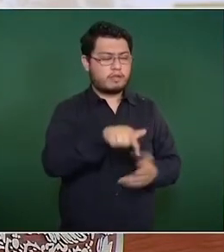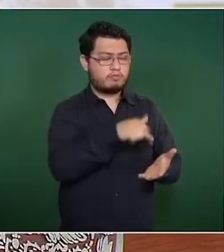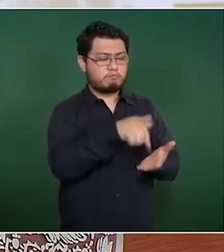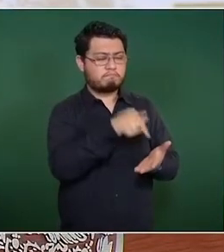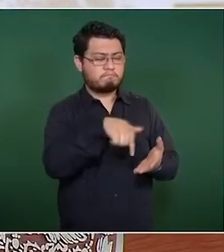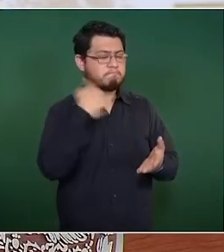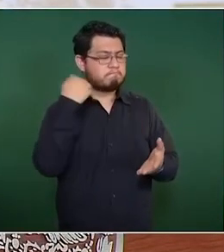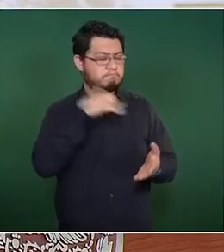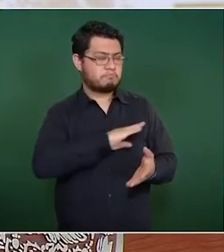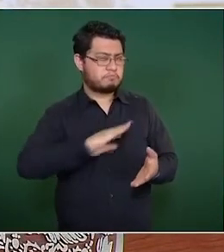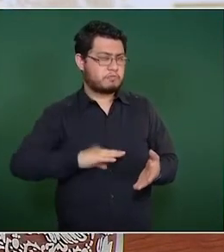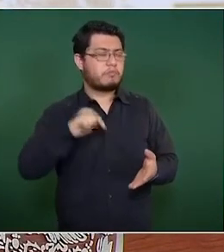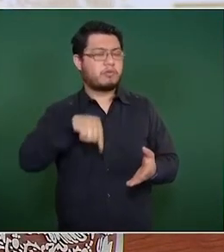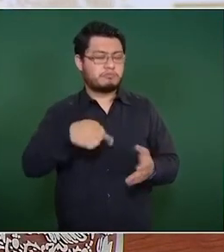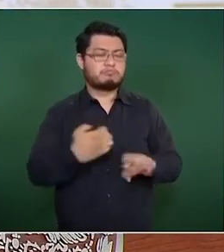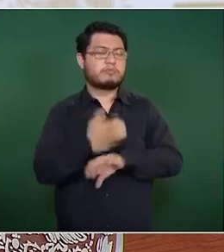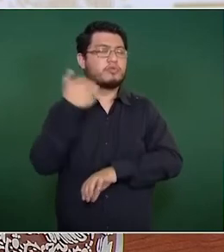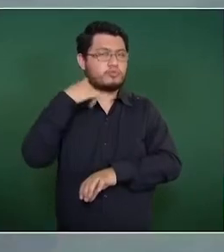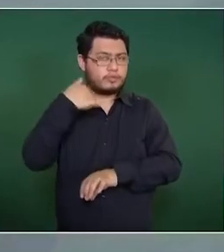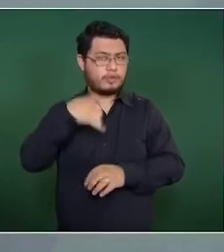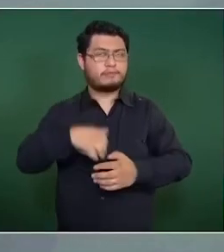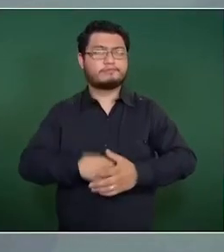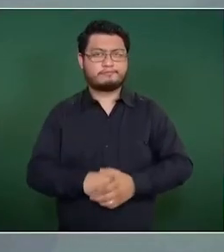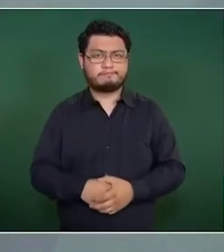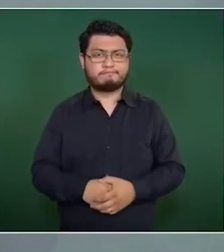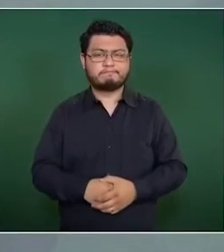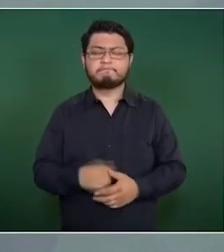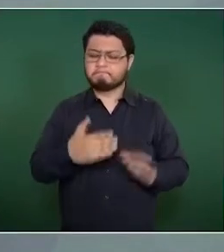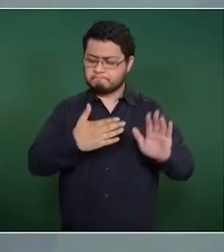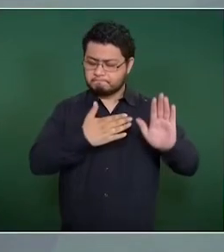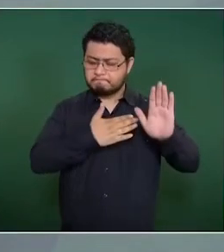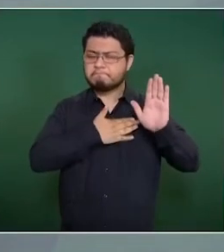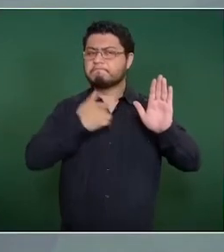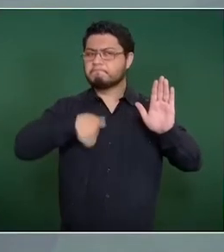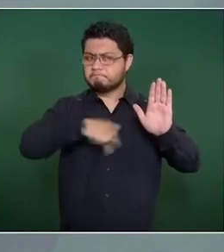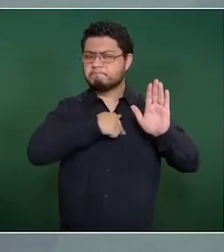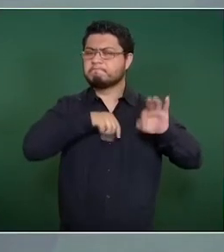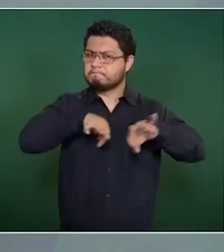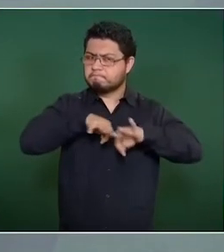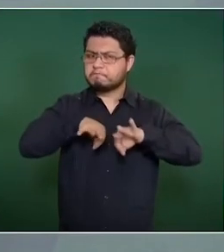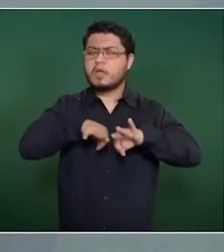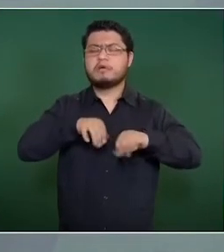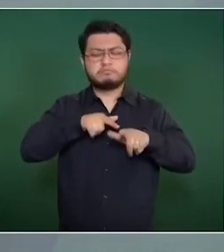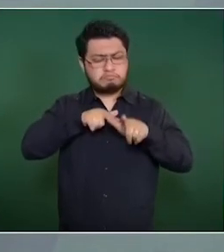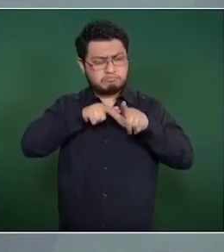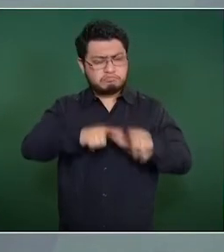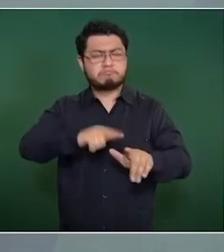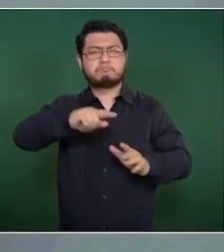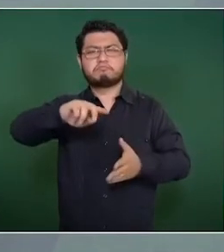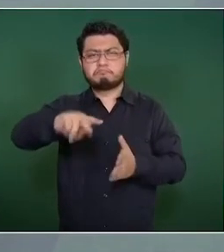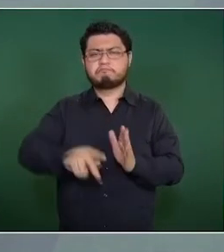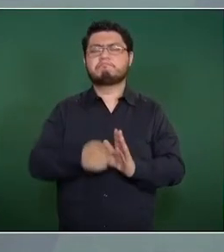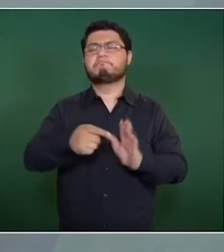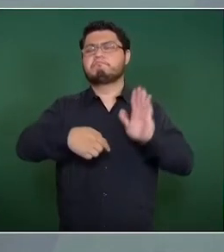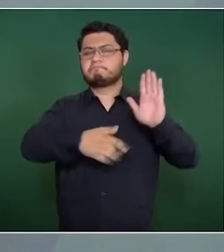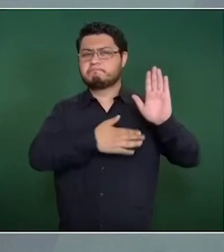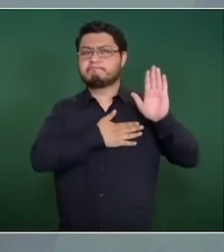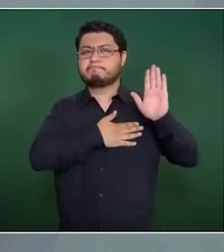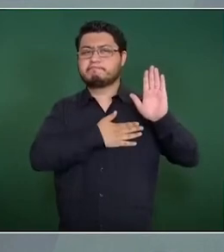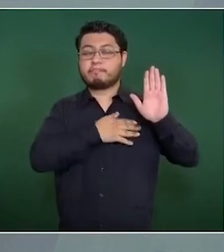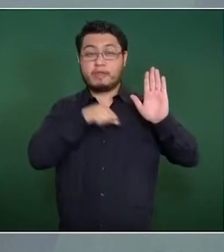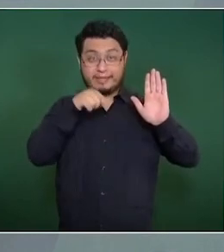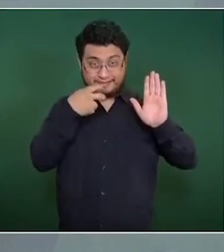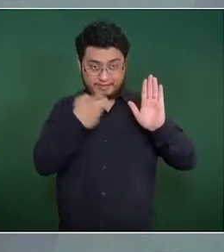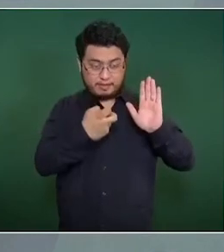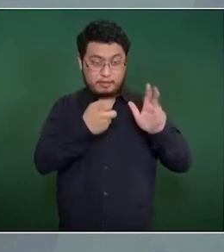El compromiso que tenemos, señor presidente, mantenemos el compromiso de que esta